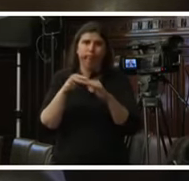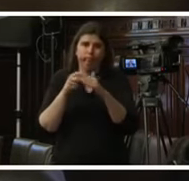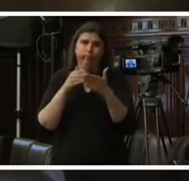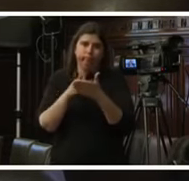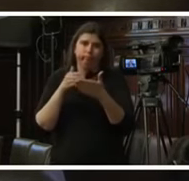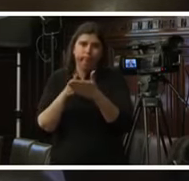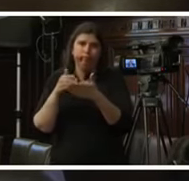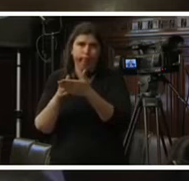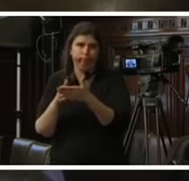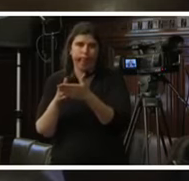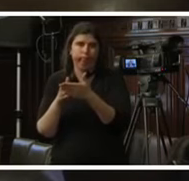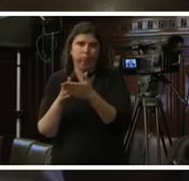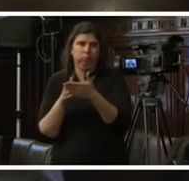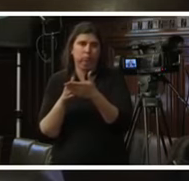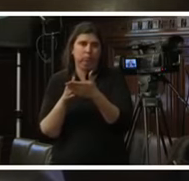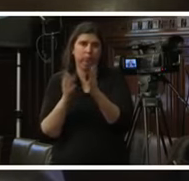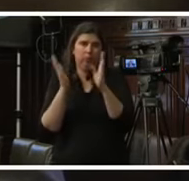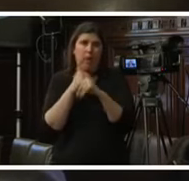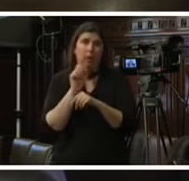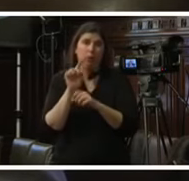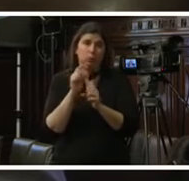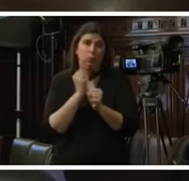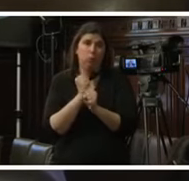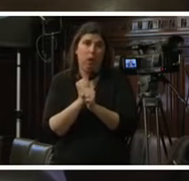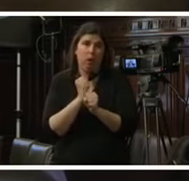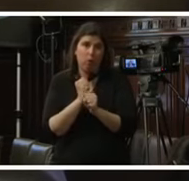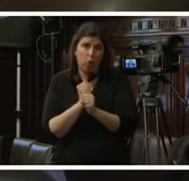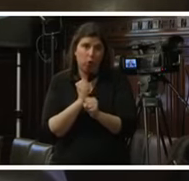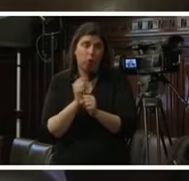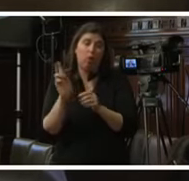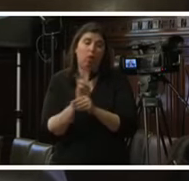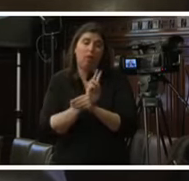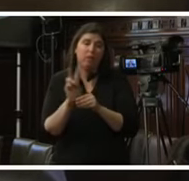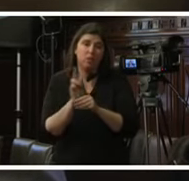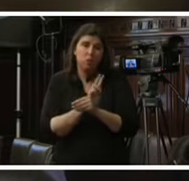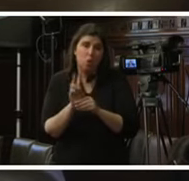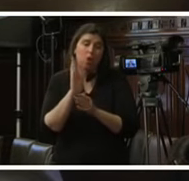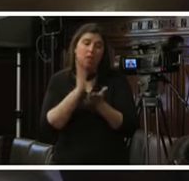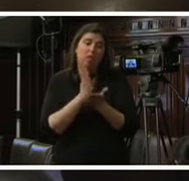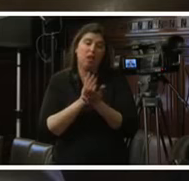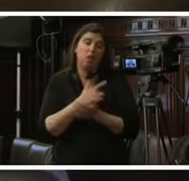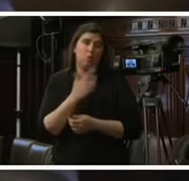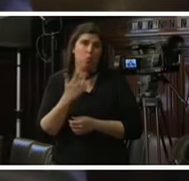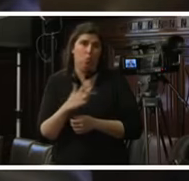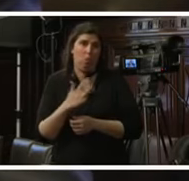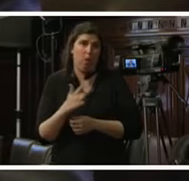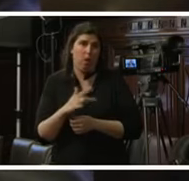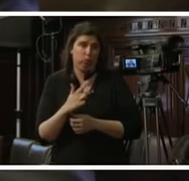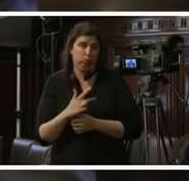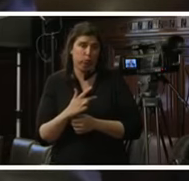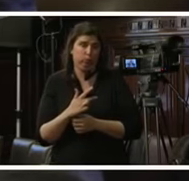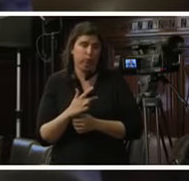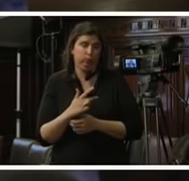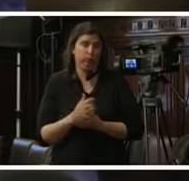la labor de defensoras y defensores de derechos humanos entre los cuales se encuentran jueces